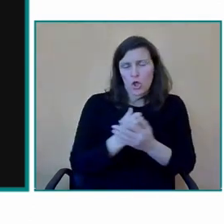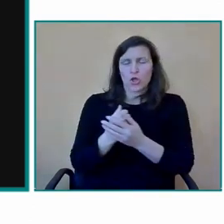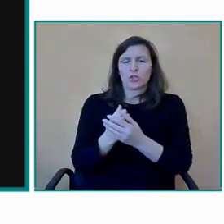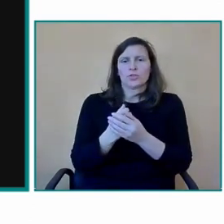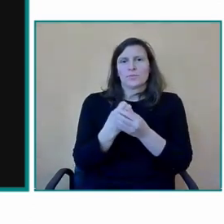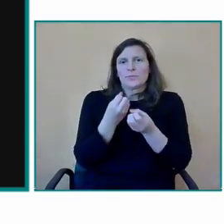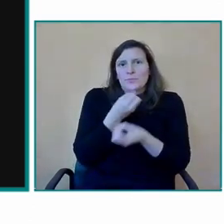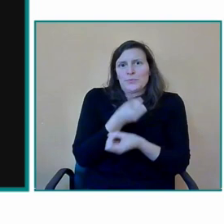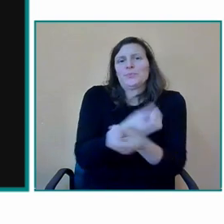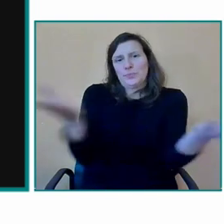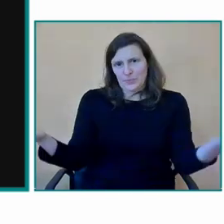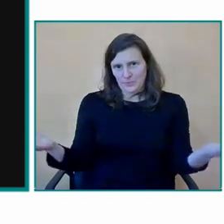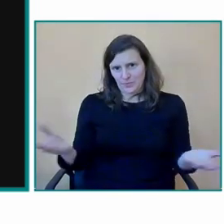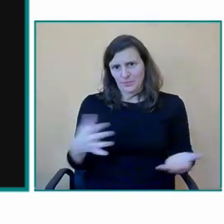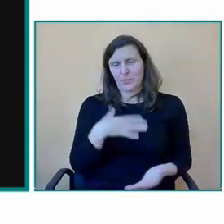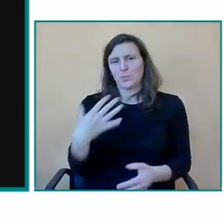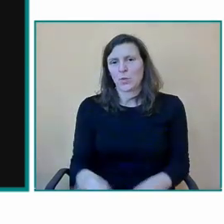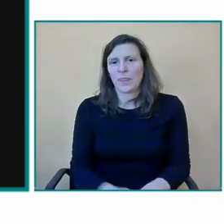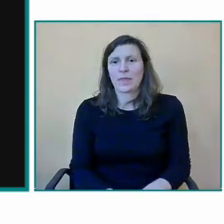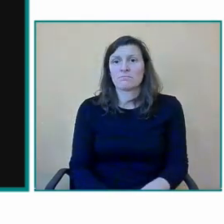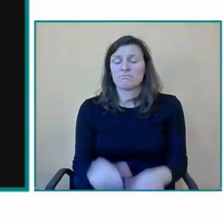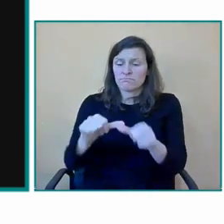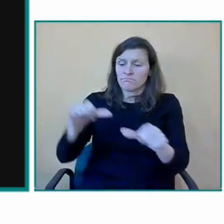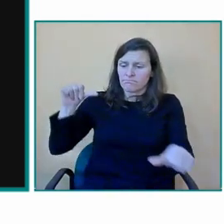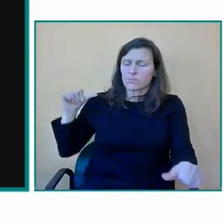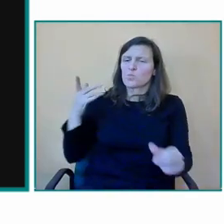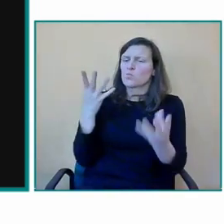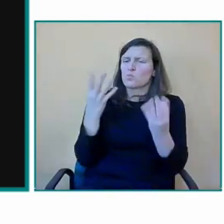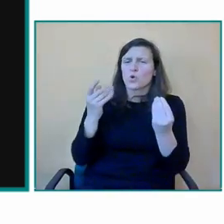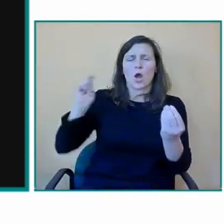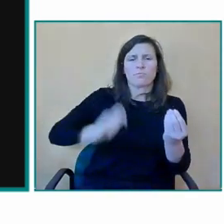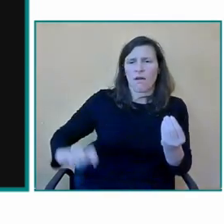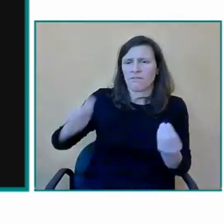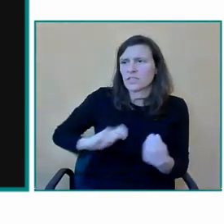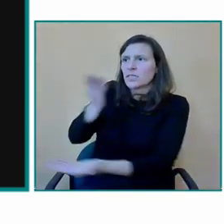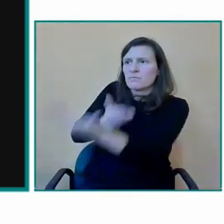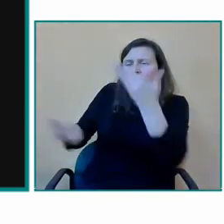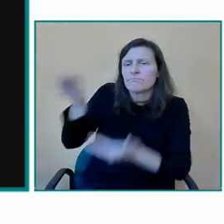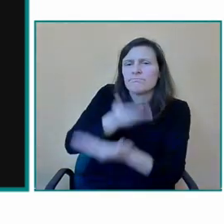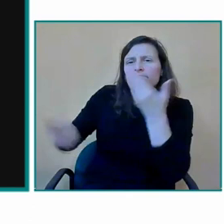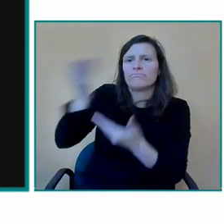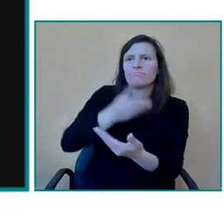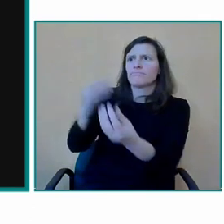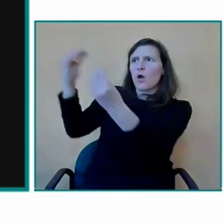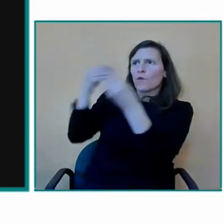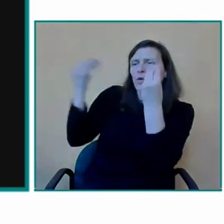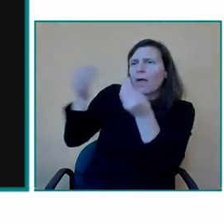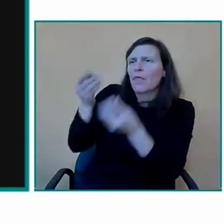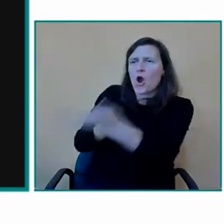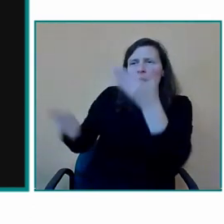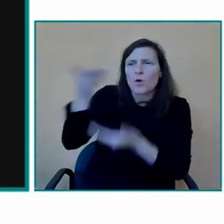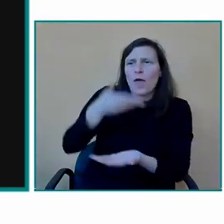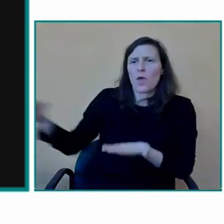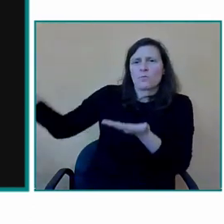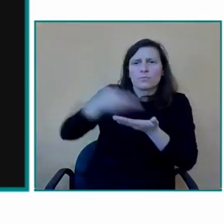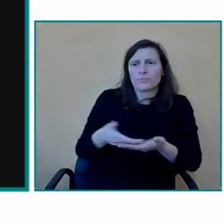aportado ciertos conocimientos nos han dado la oportunidad de aprovechar el trabajo que ya había hecho al respecto como